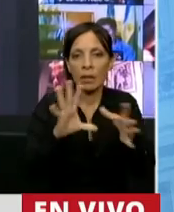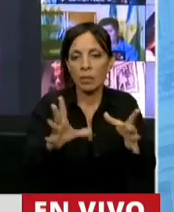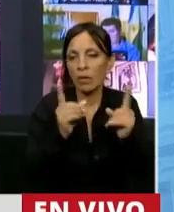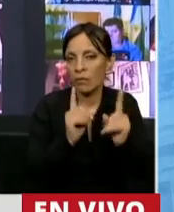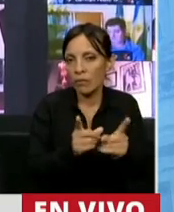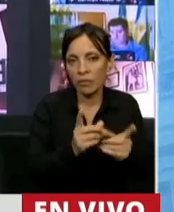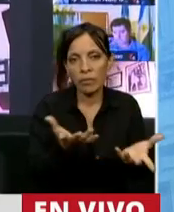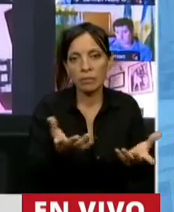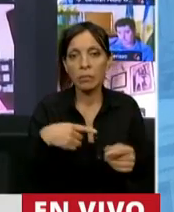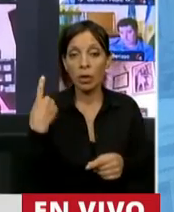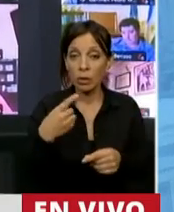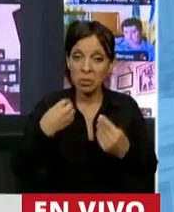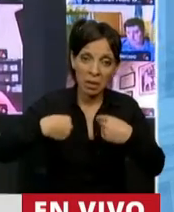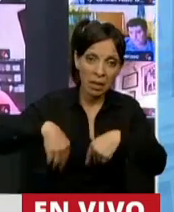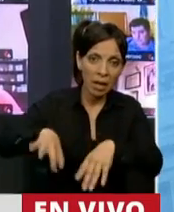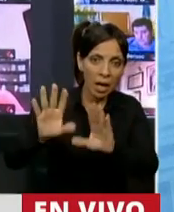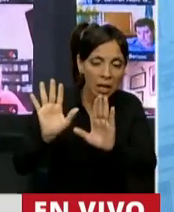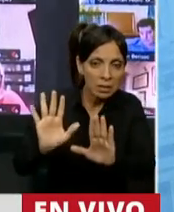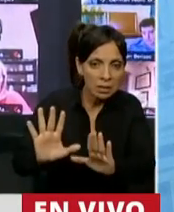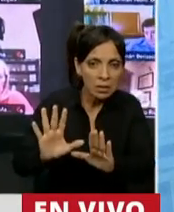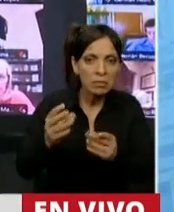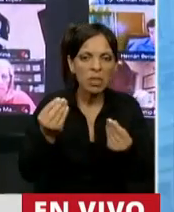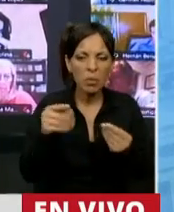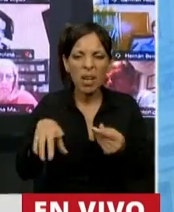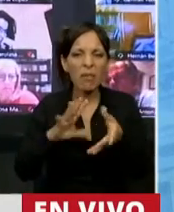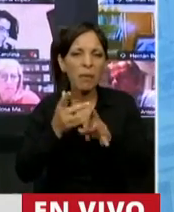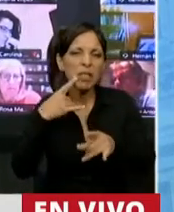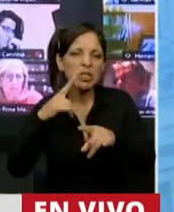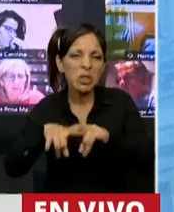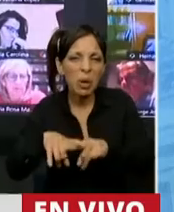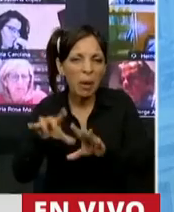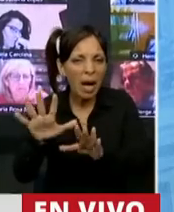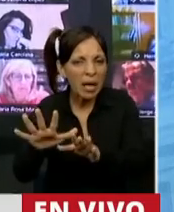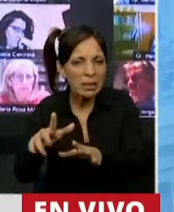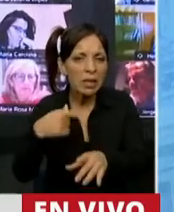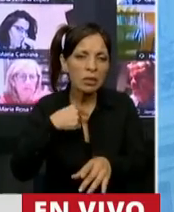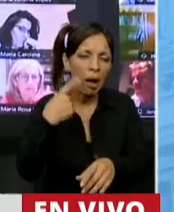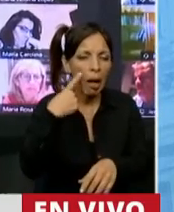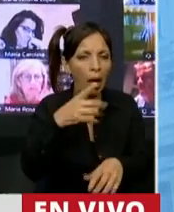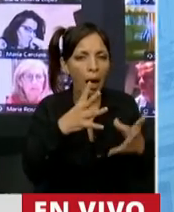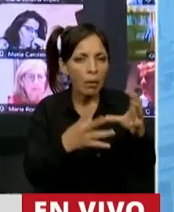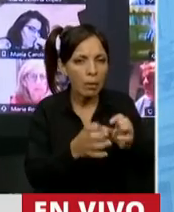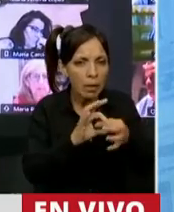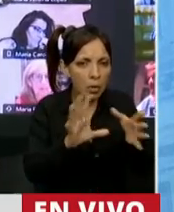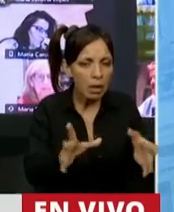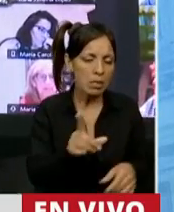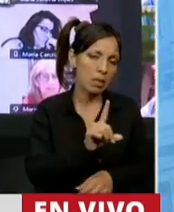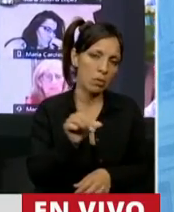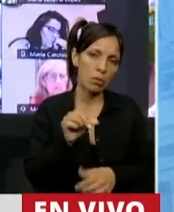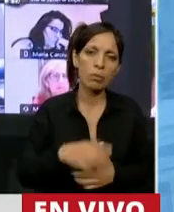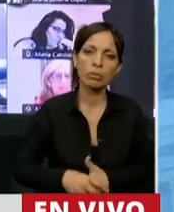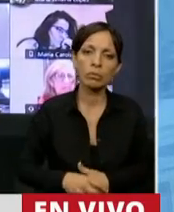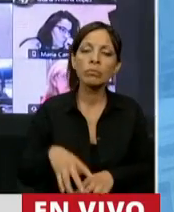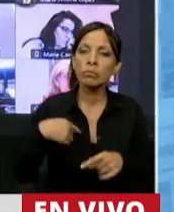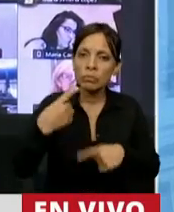nosotros no vamos a dejar de que con este circo se vapulee la democracia, vamos a seguir